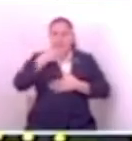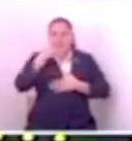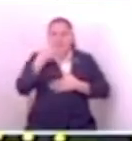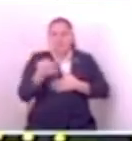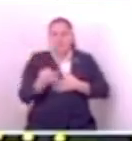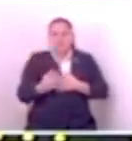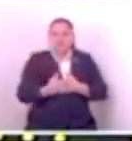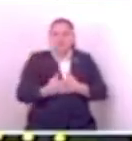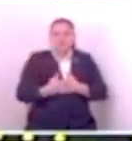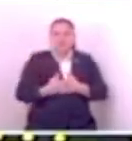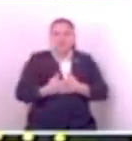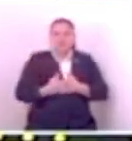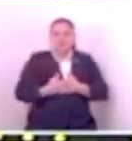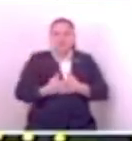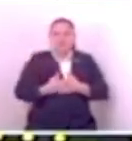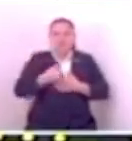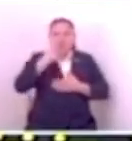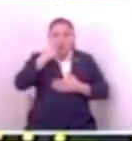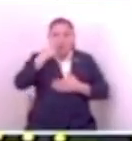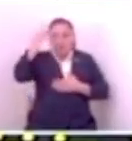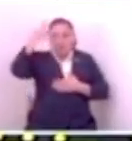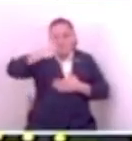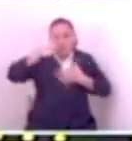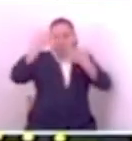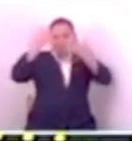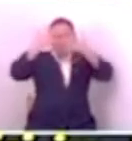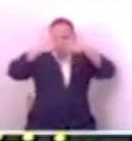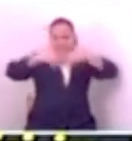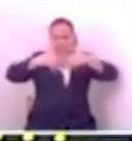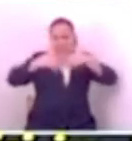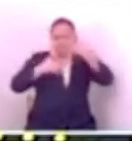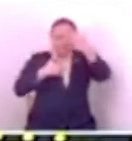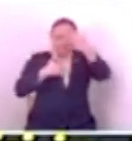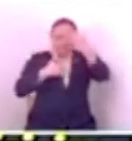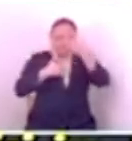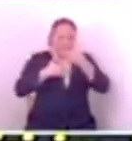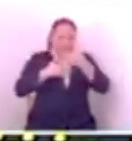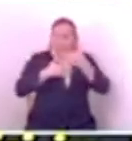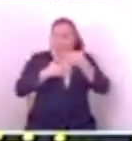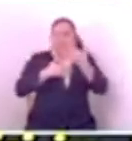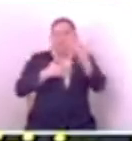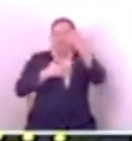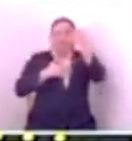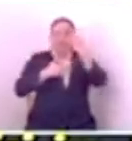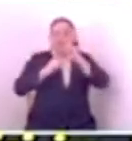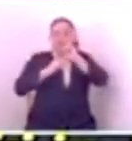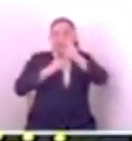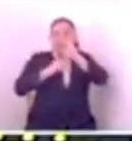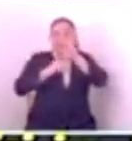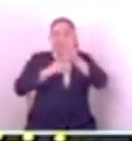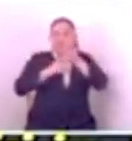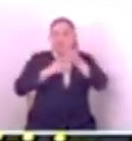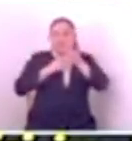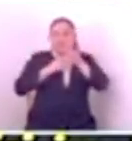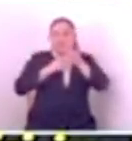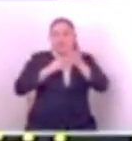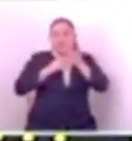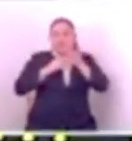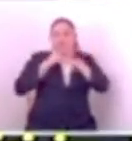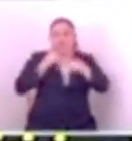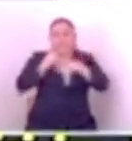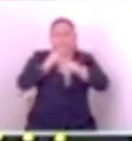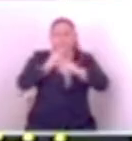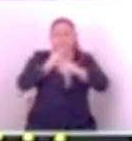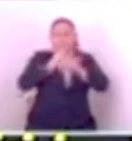este señor lo hace porque las elecciones pues están cerca y se anda queriendo ganar la simpatía, el apoyo y el